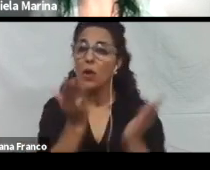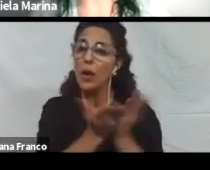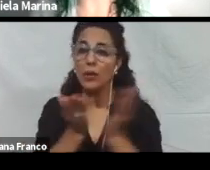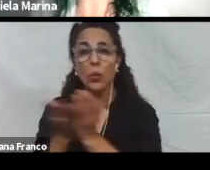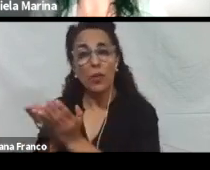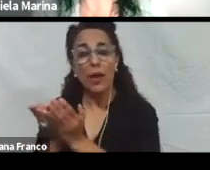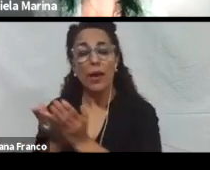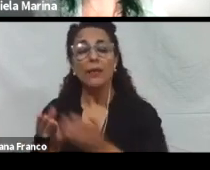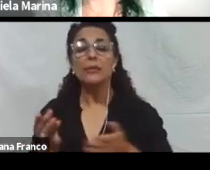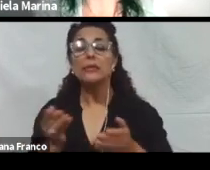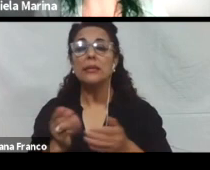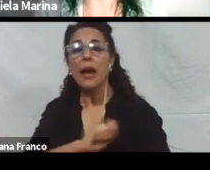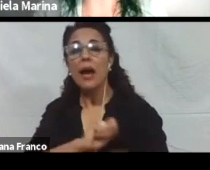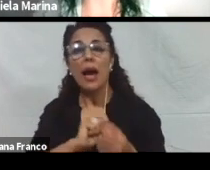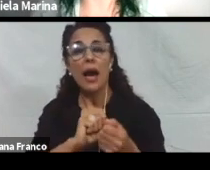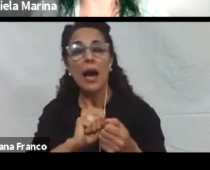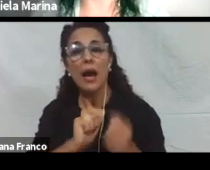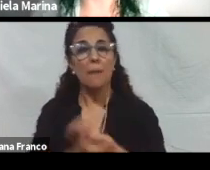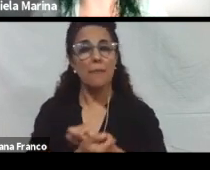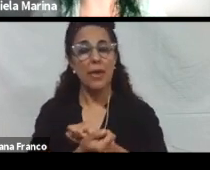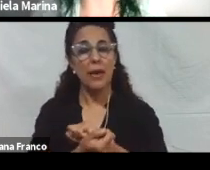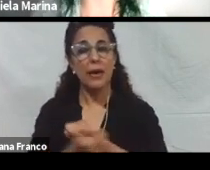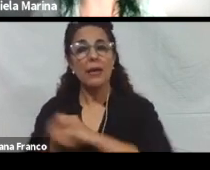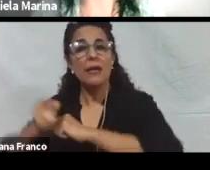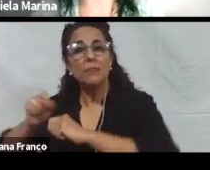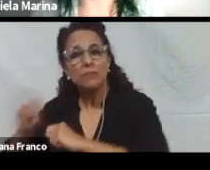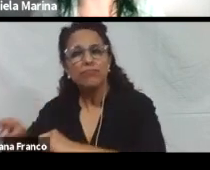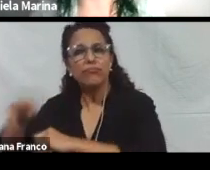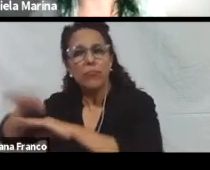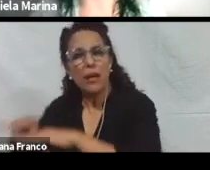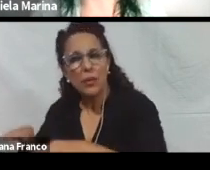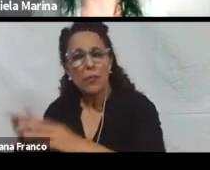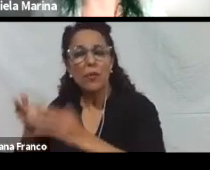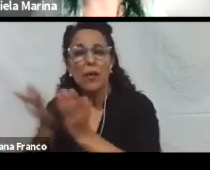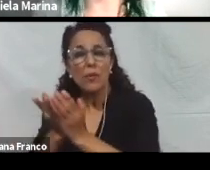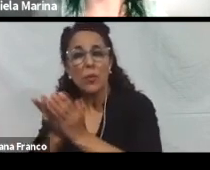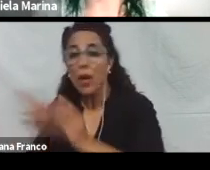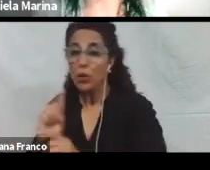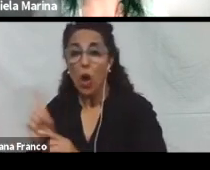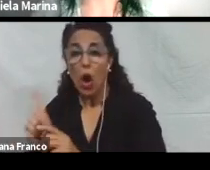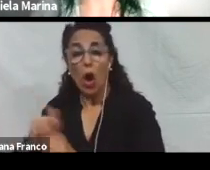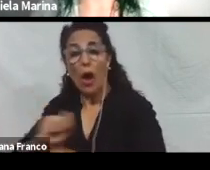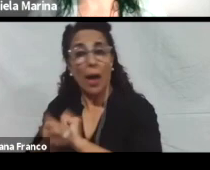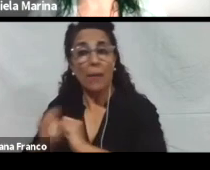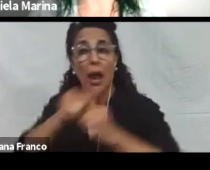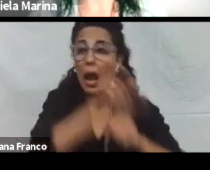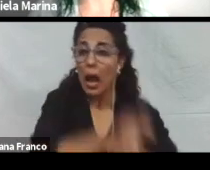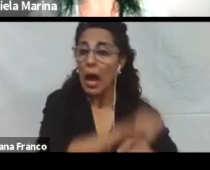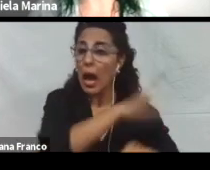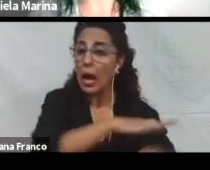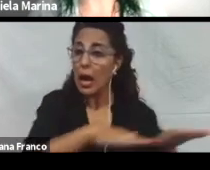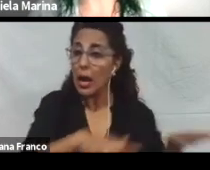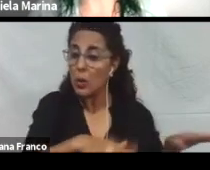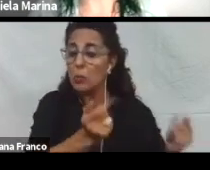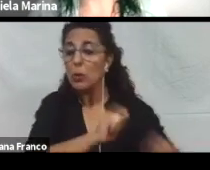se trata de cambiar el sistema para adaptarlo al estudiante y no de cambiar el estudiante para adaptarlo al sistema. Es decir, si